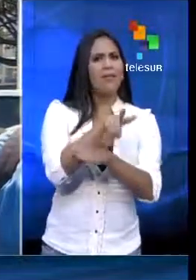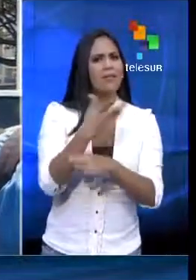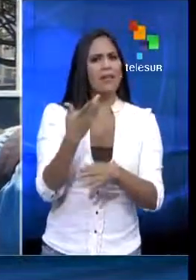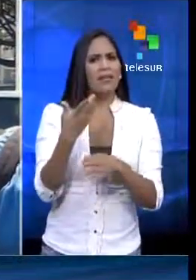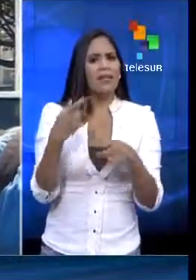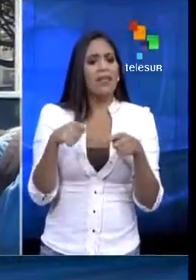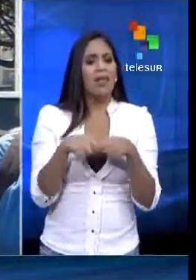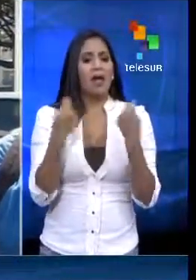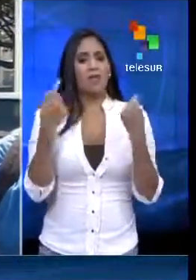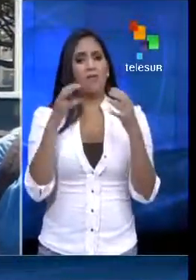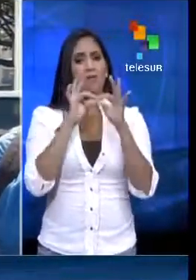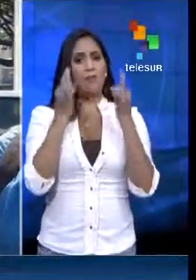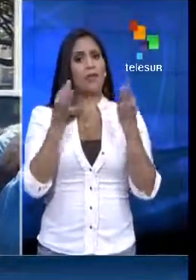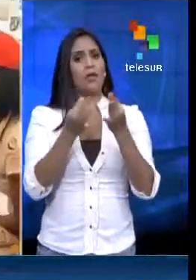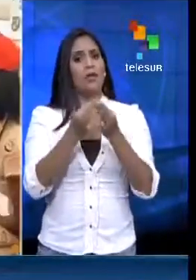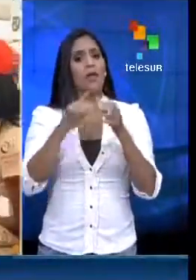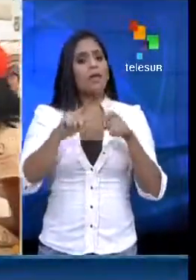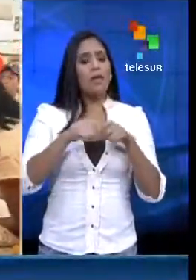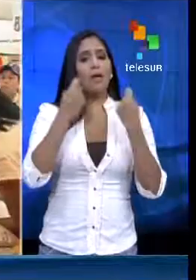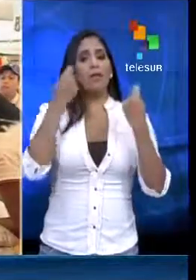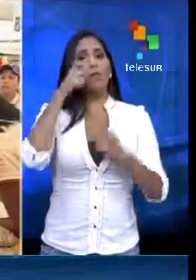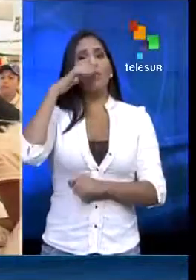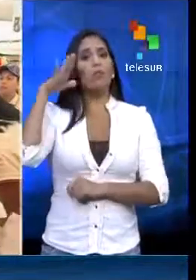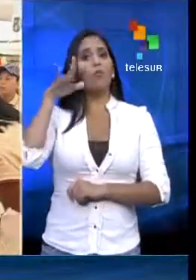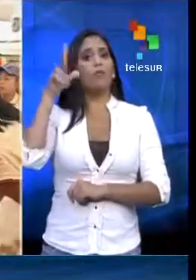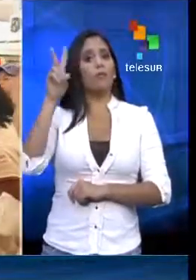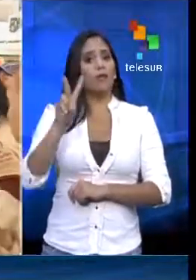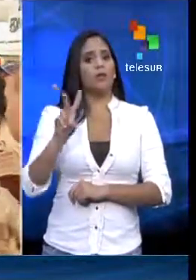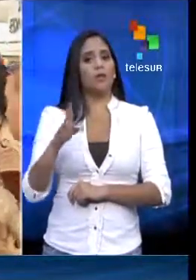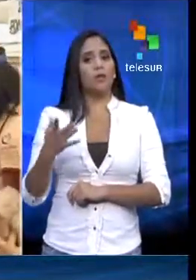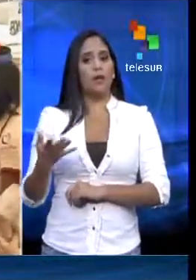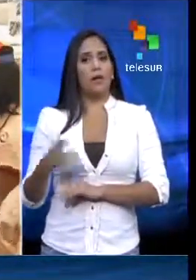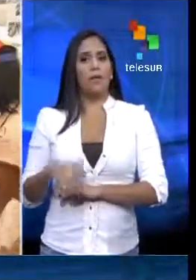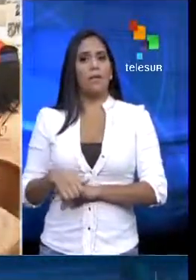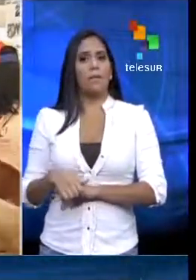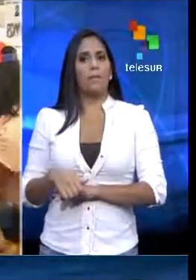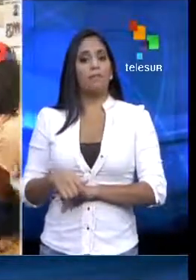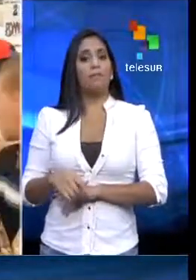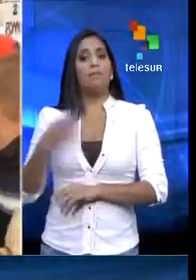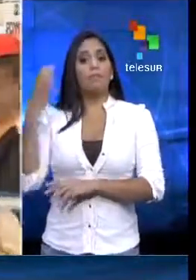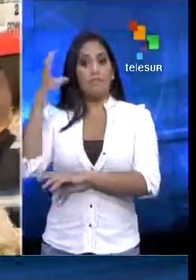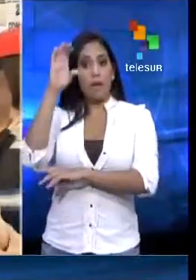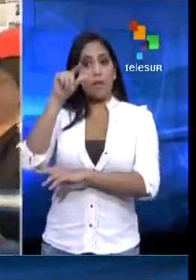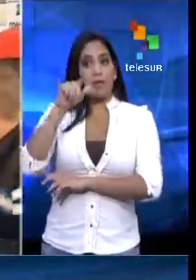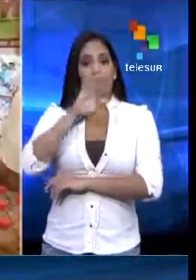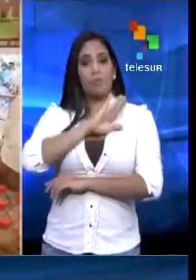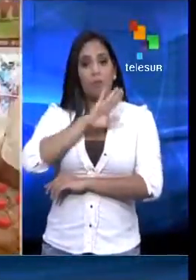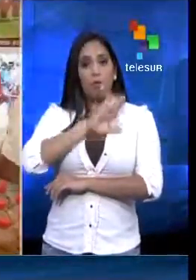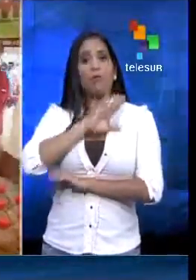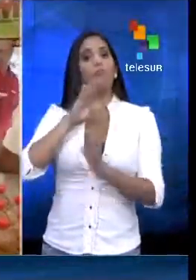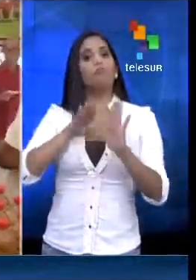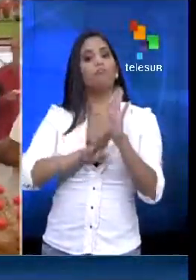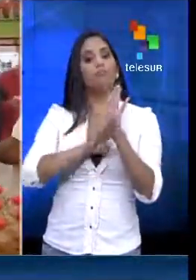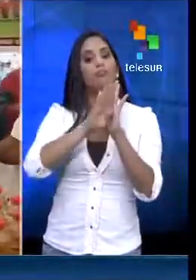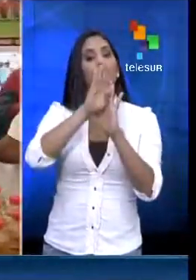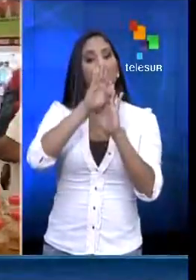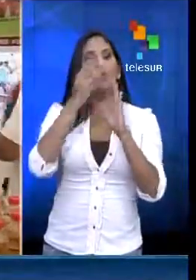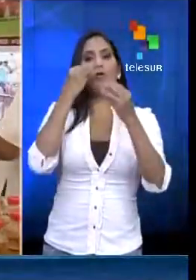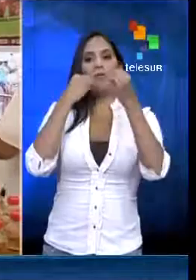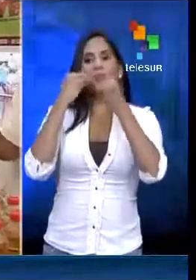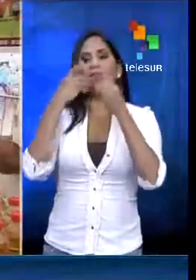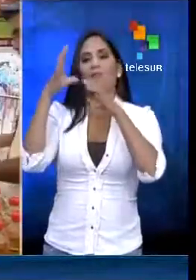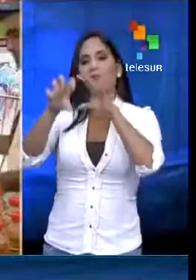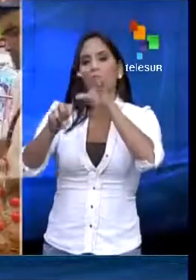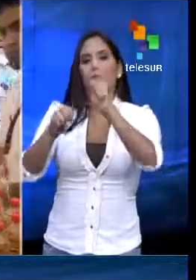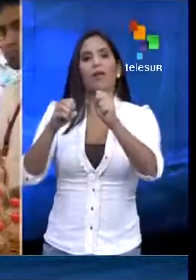dañando a las familias, están dañando al pueblo de Venezuela. Un país que asegura el gobierno ha aumentado exponencialmente el consumo, a